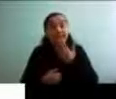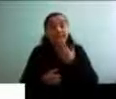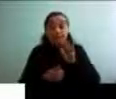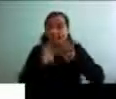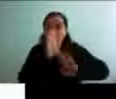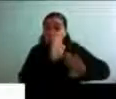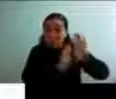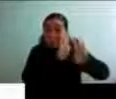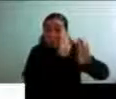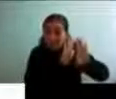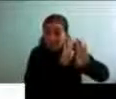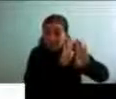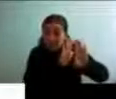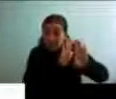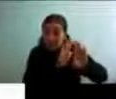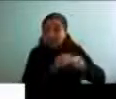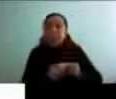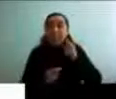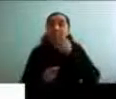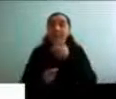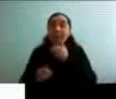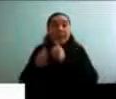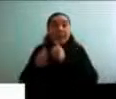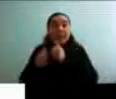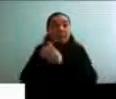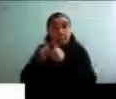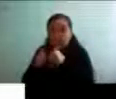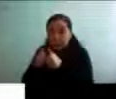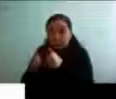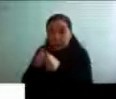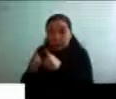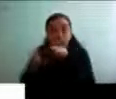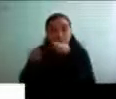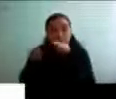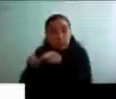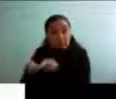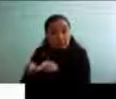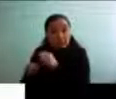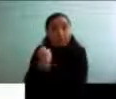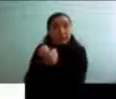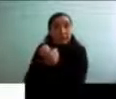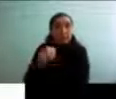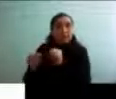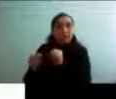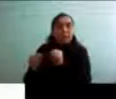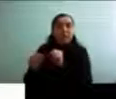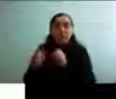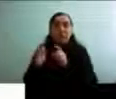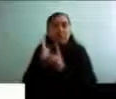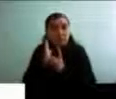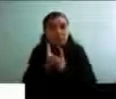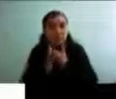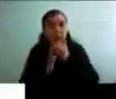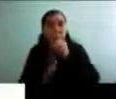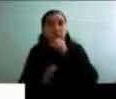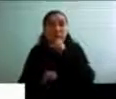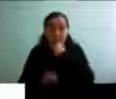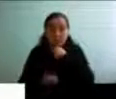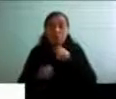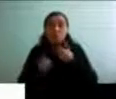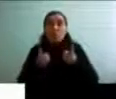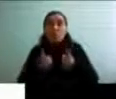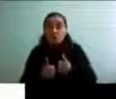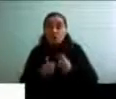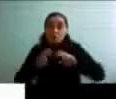también existen factores de riesgo que nos van a impedir desarrollar un buen envejecimiento, construir